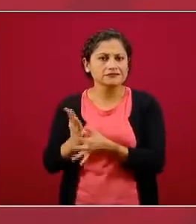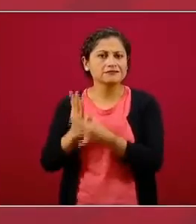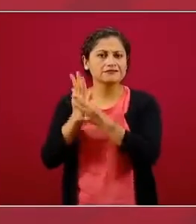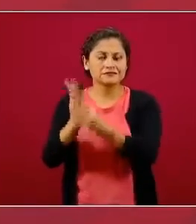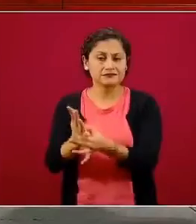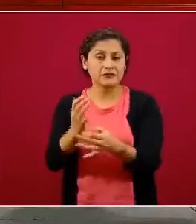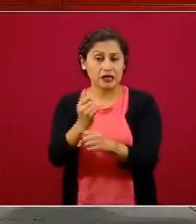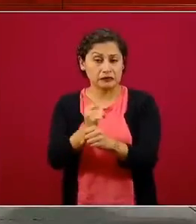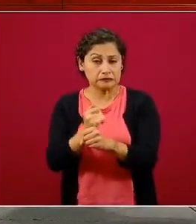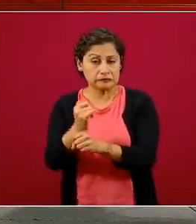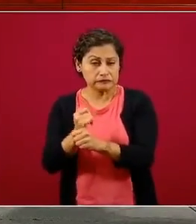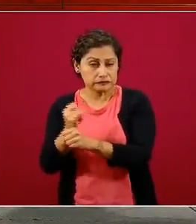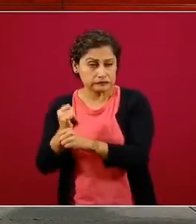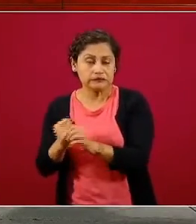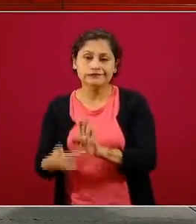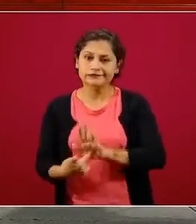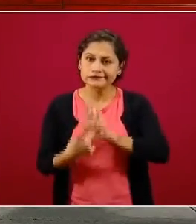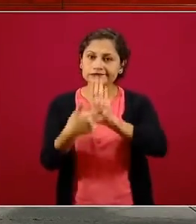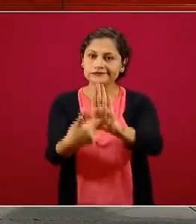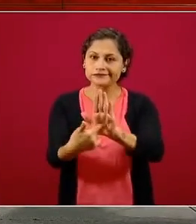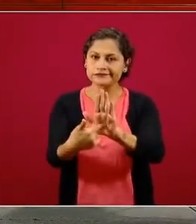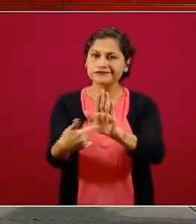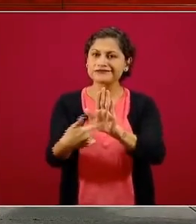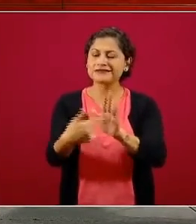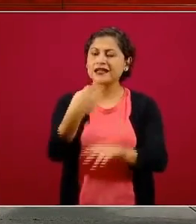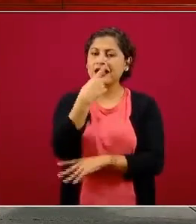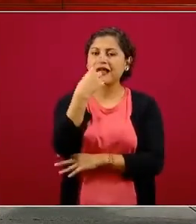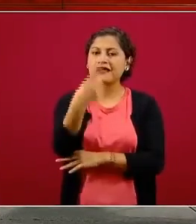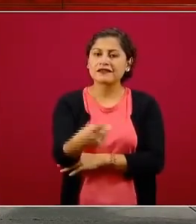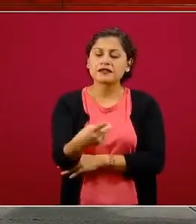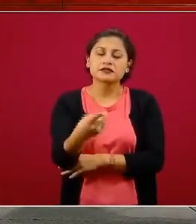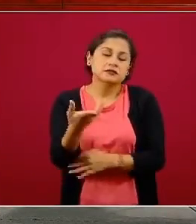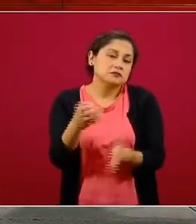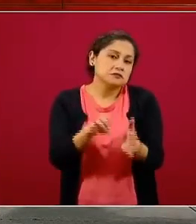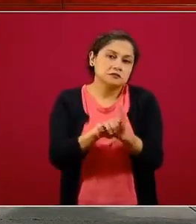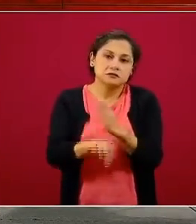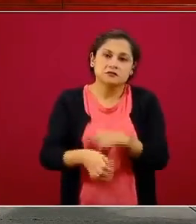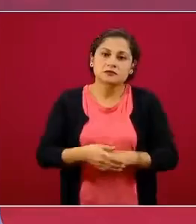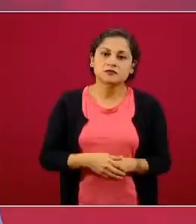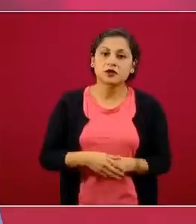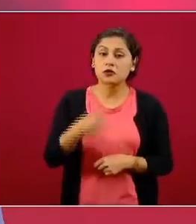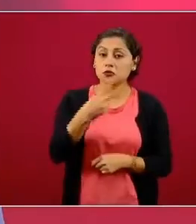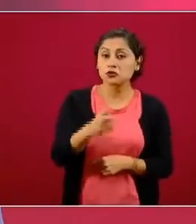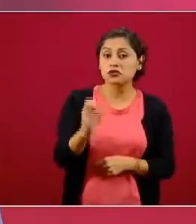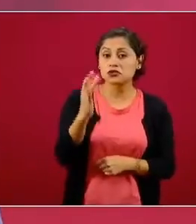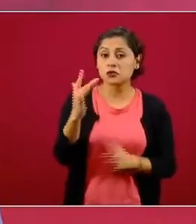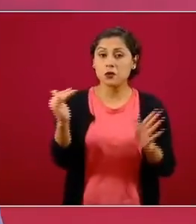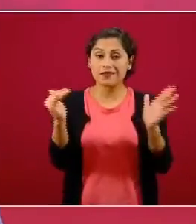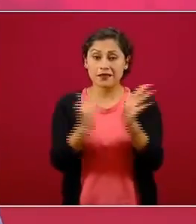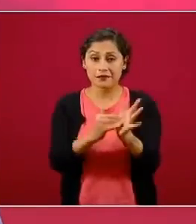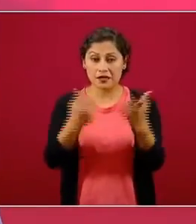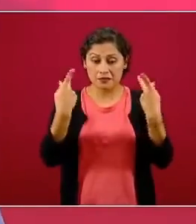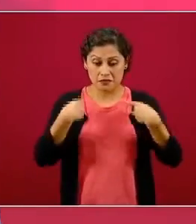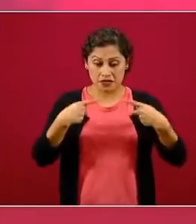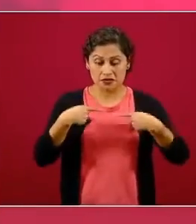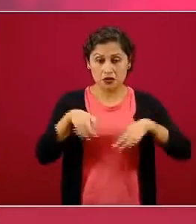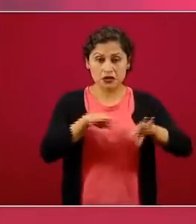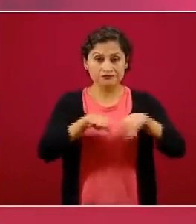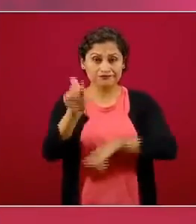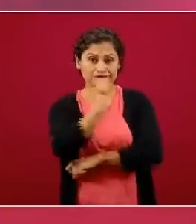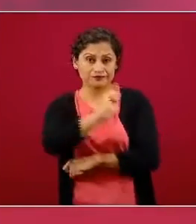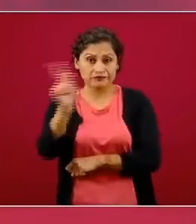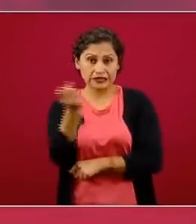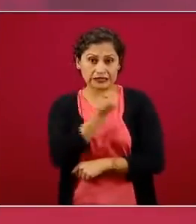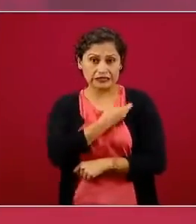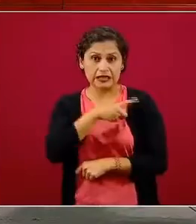que muestran, por ejemplo, más de 250 mil personas profesionales de la salud que deberían